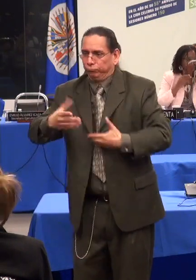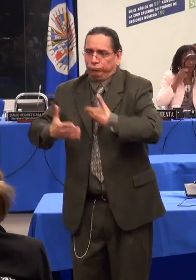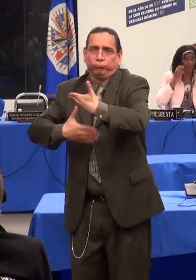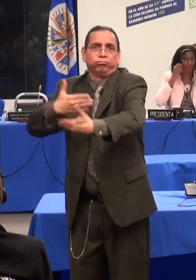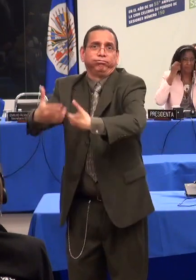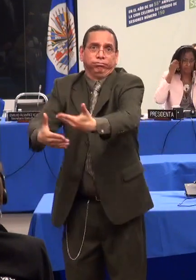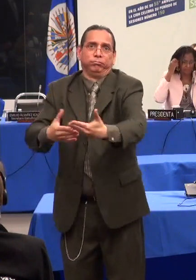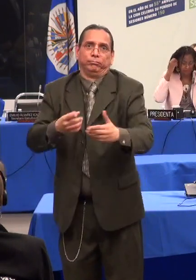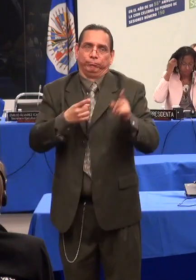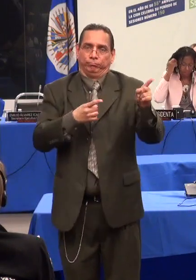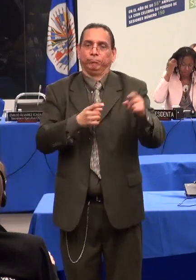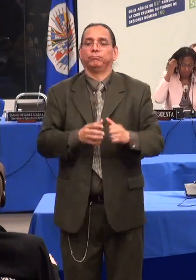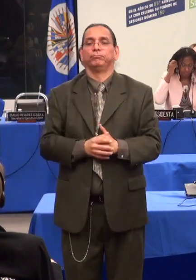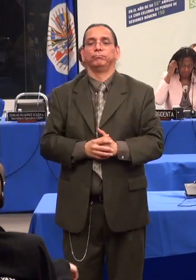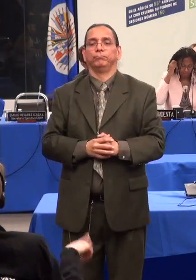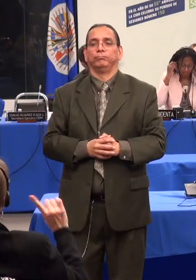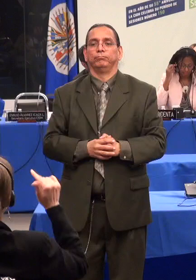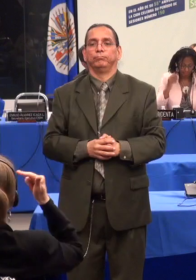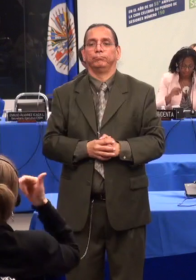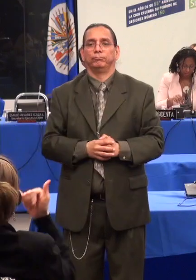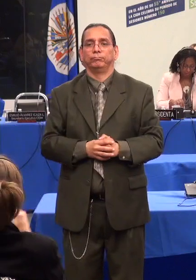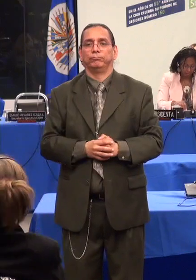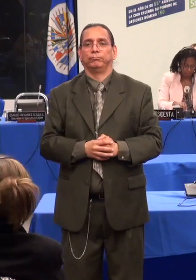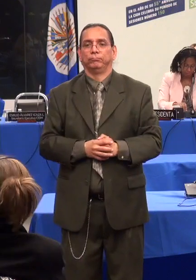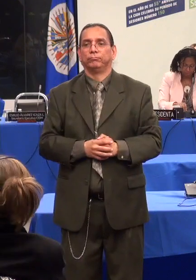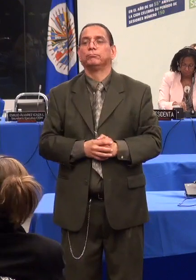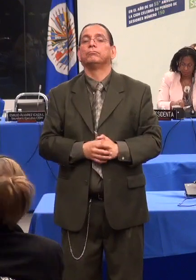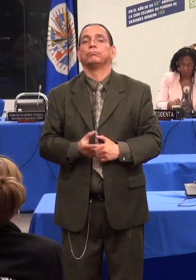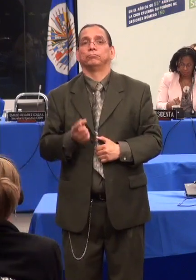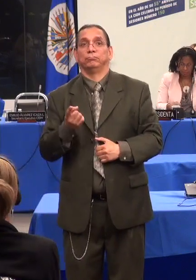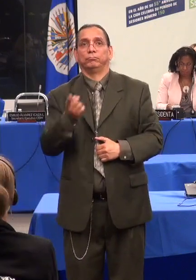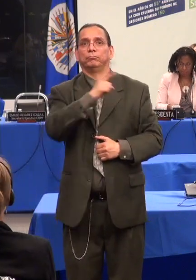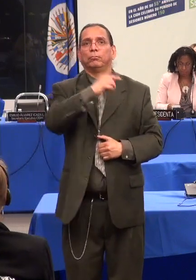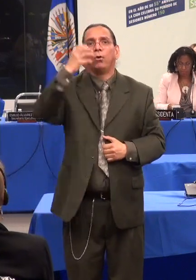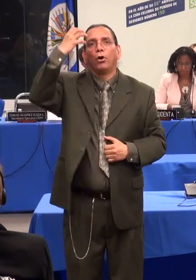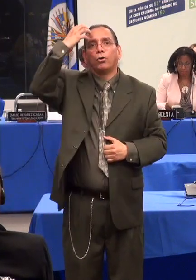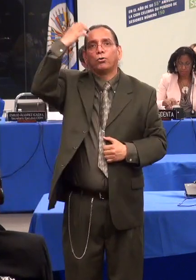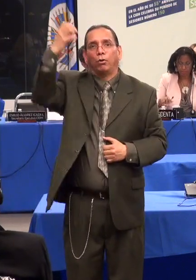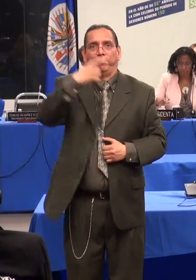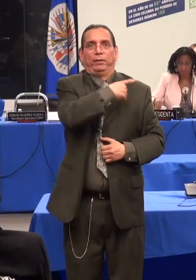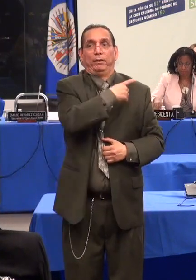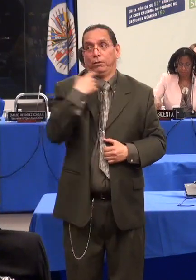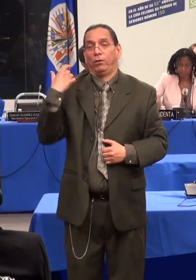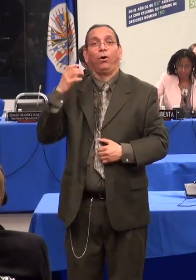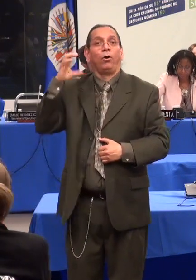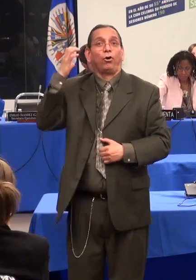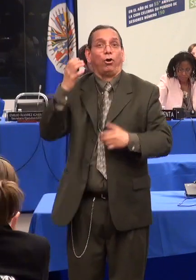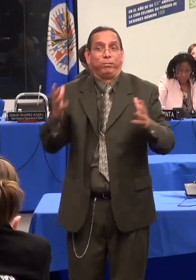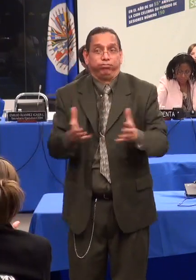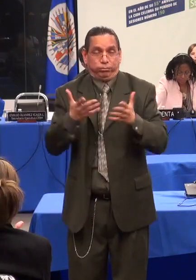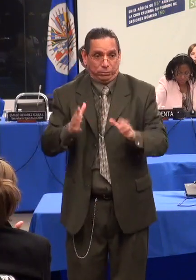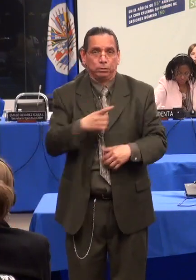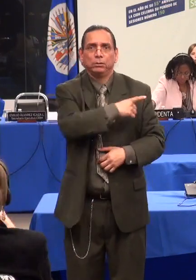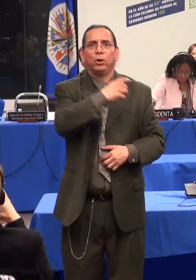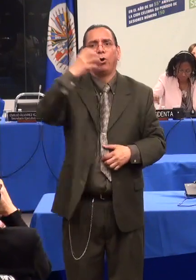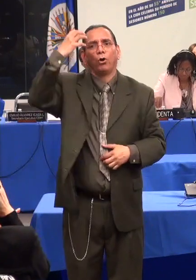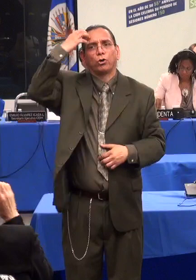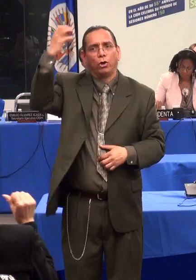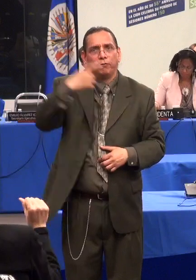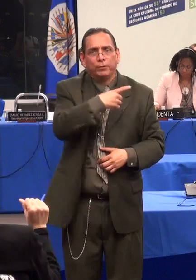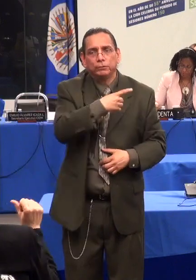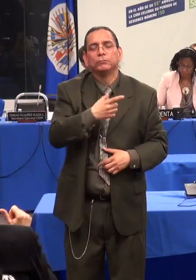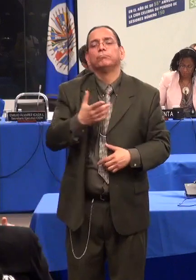Thank you, Mr. President. Gracias, señora Presidenta, señores comisionados. Gracias